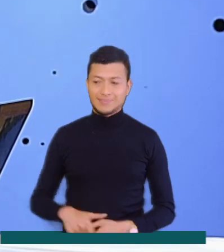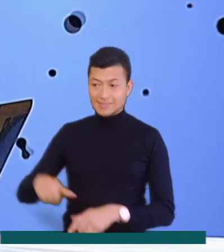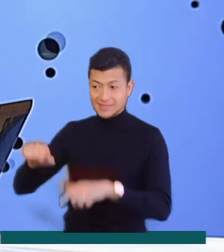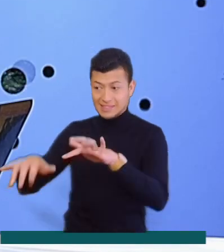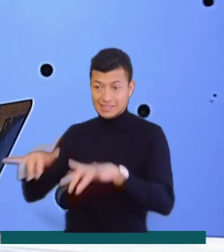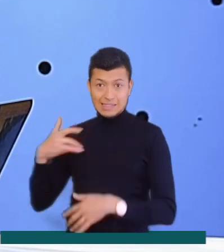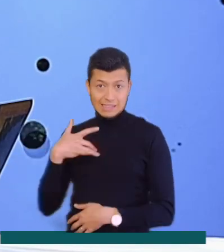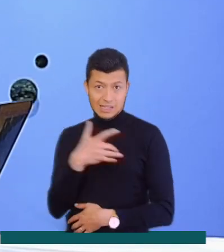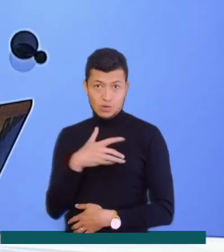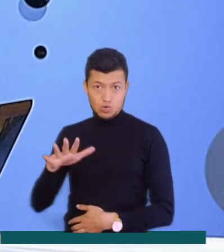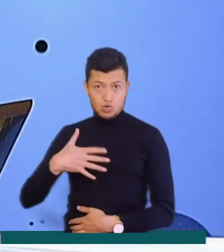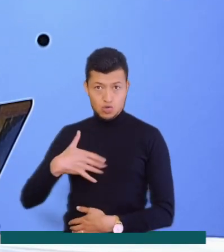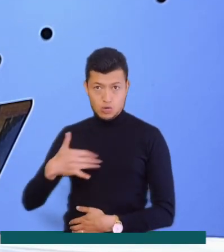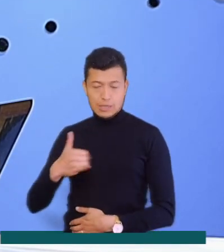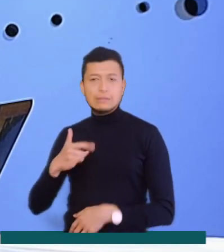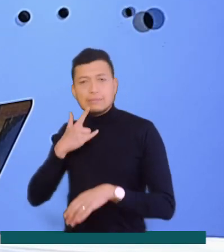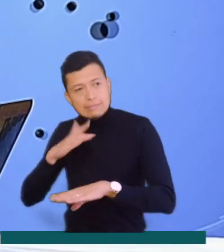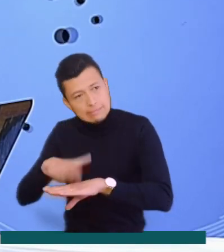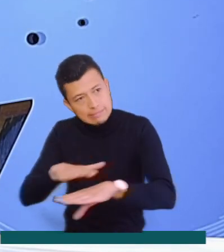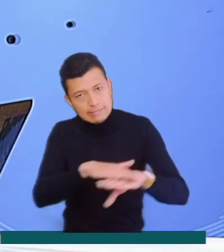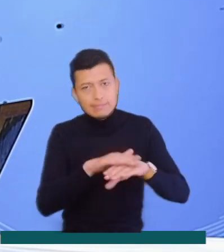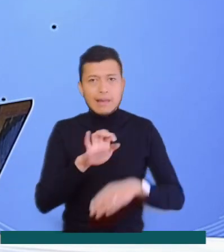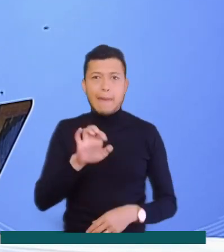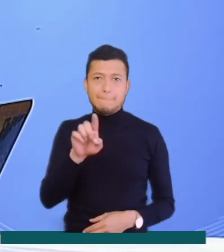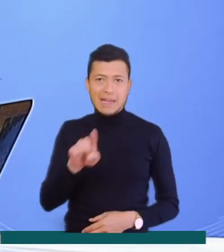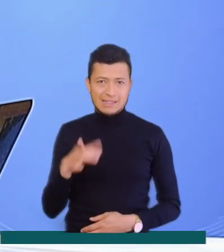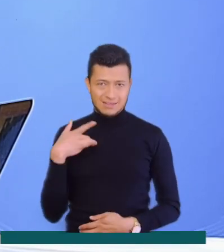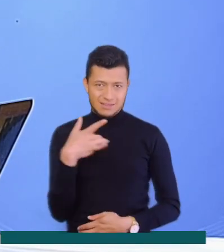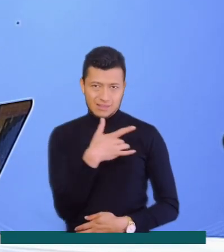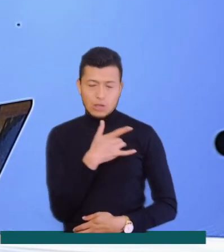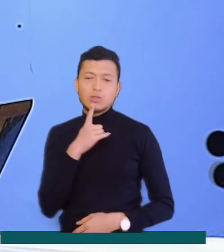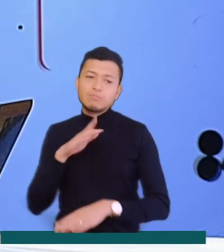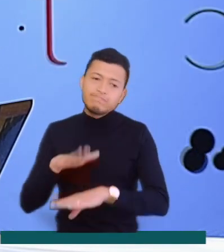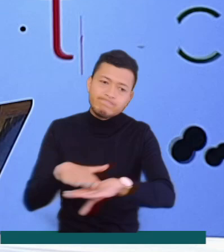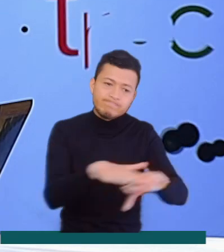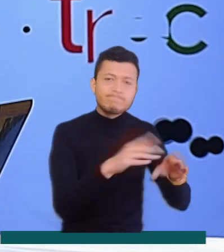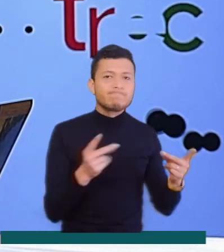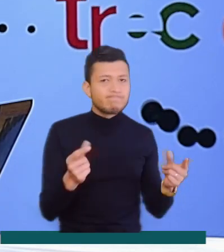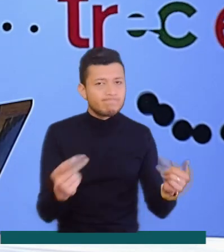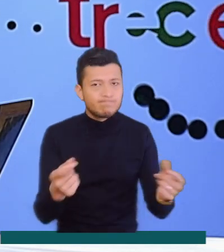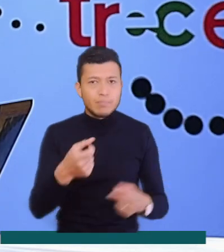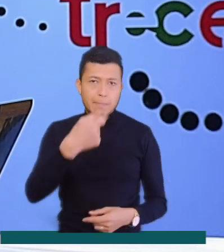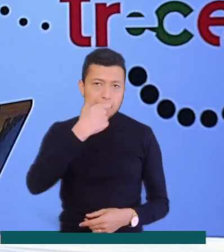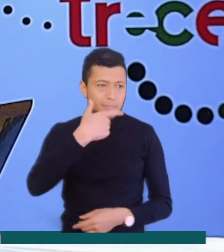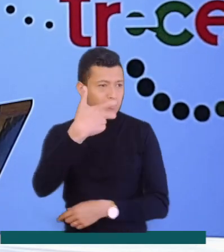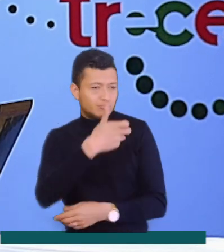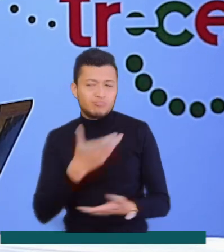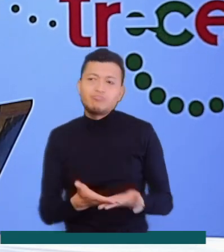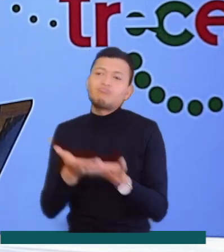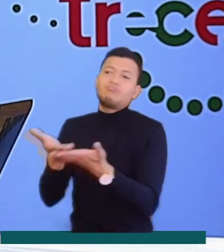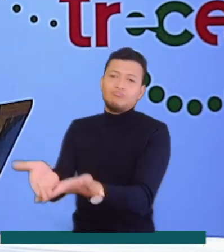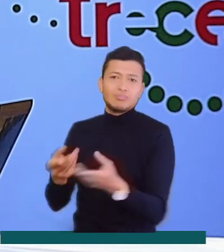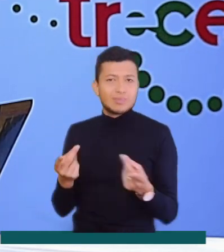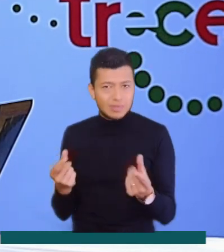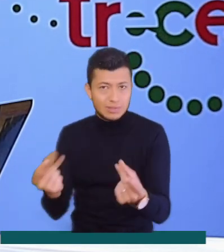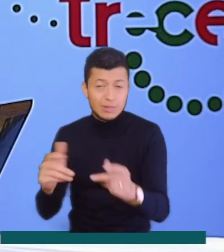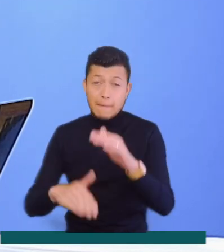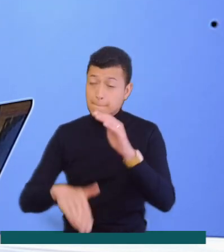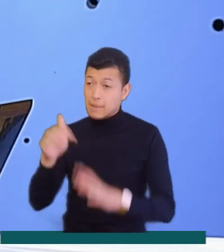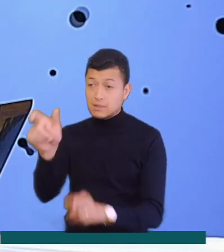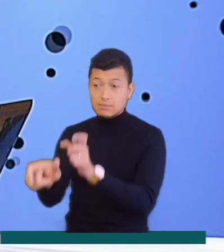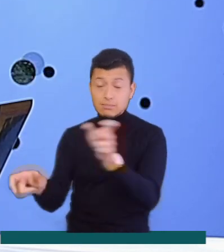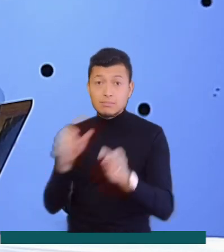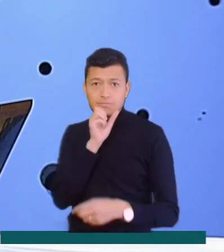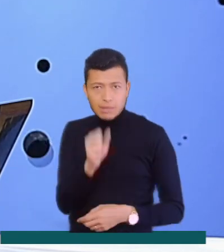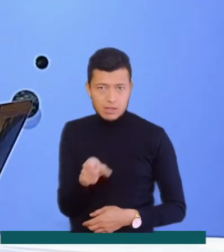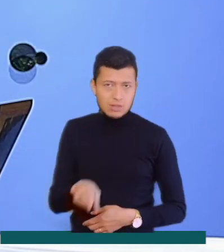La Secretaría de Salud de Yopal hizo un llamado a la CPS del departamento con el fin de agilizar la entrega de medicamentos, especialmente para la